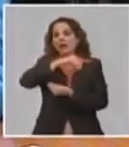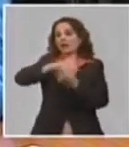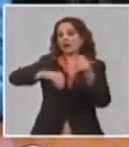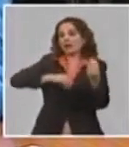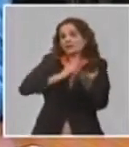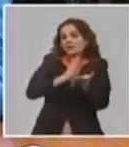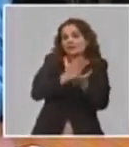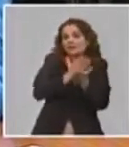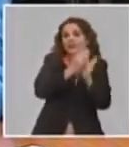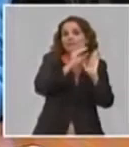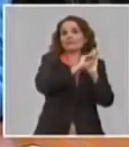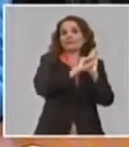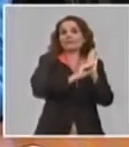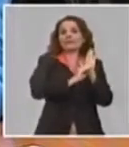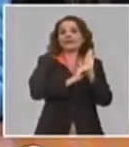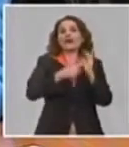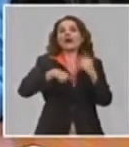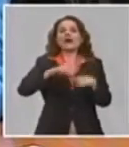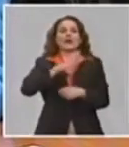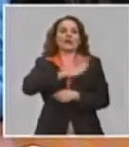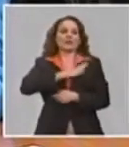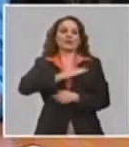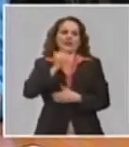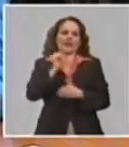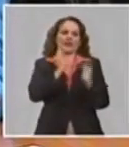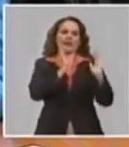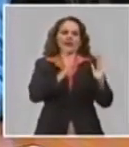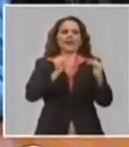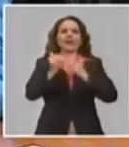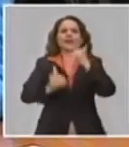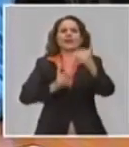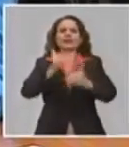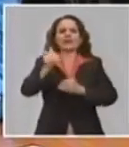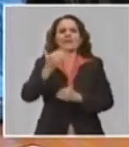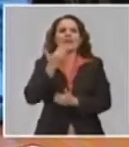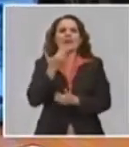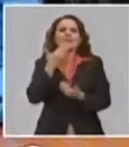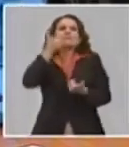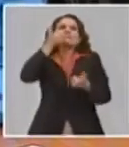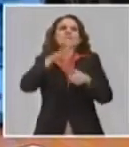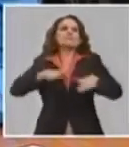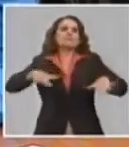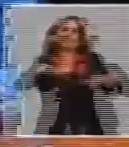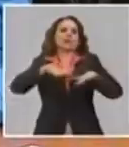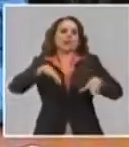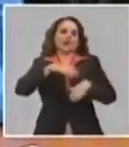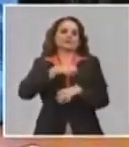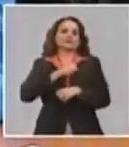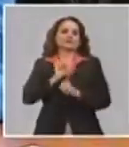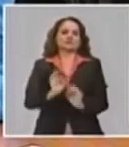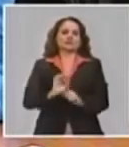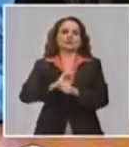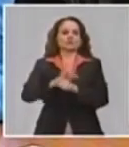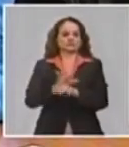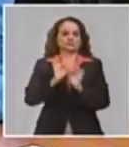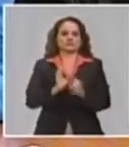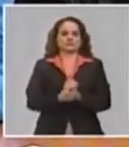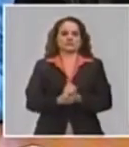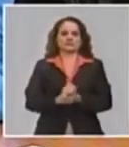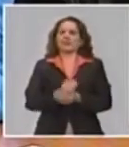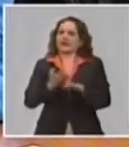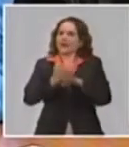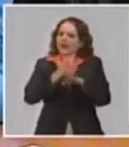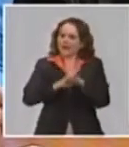las etapas posteriores de recuperación, tal como se ha hecho hasta ahora, nosotros oportunamente informaremos a la